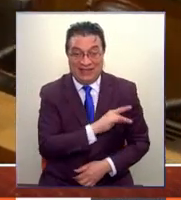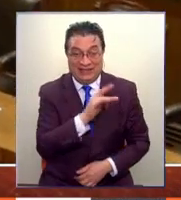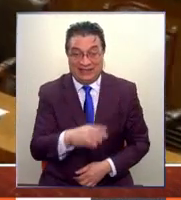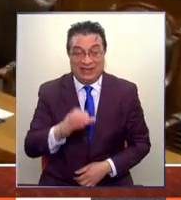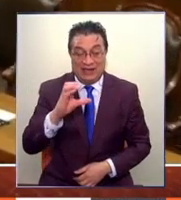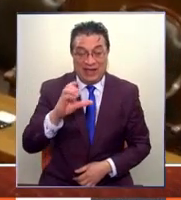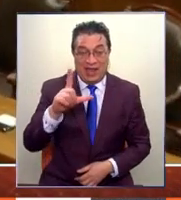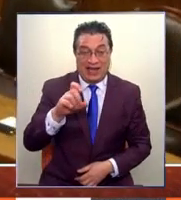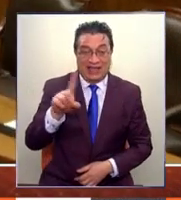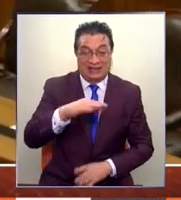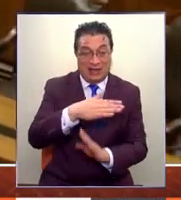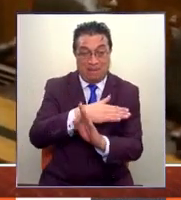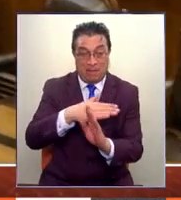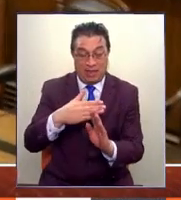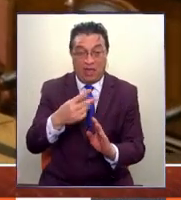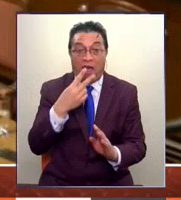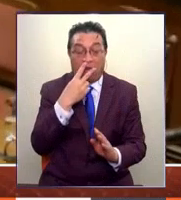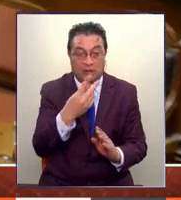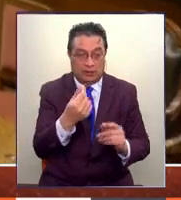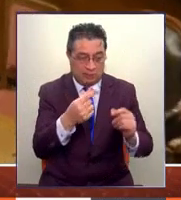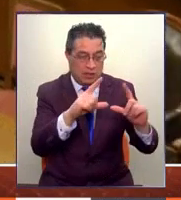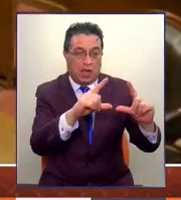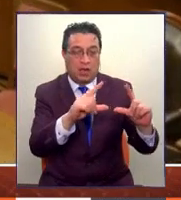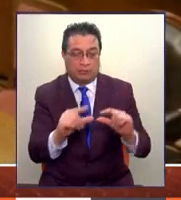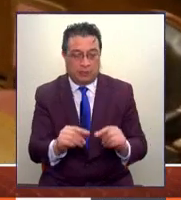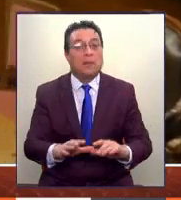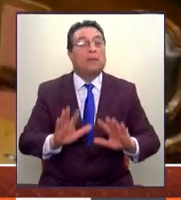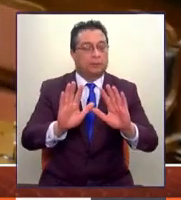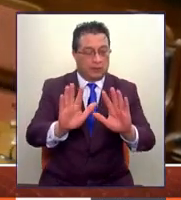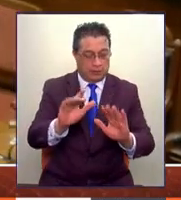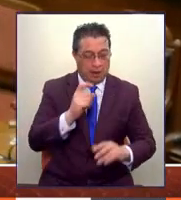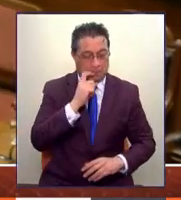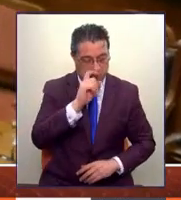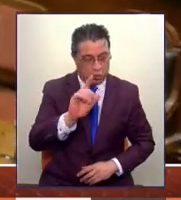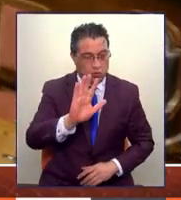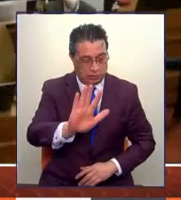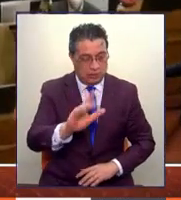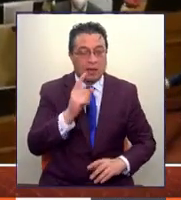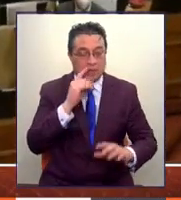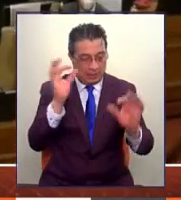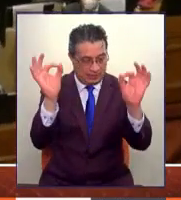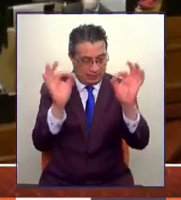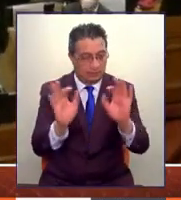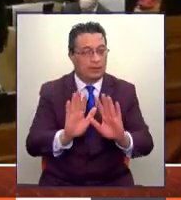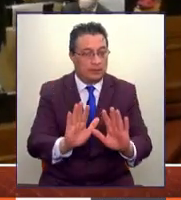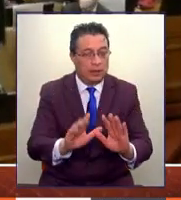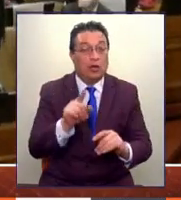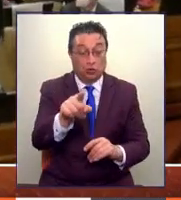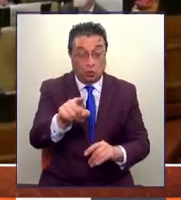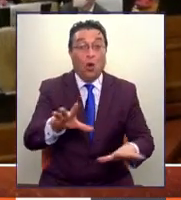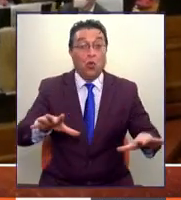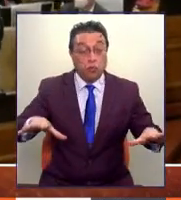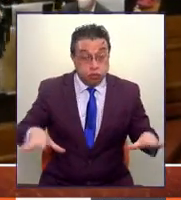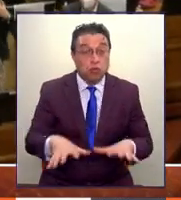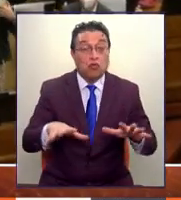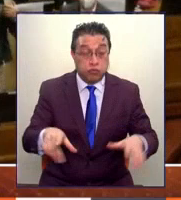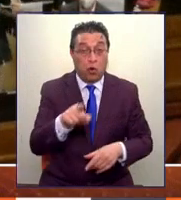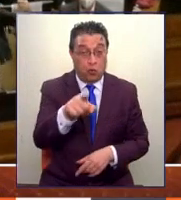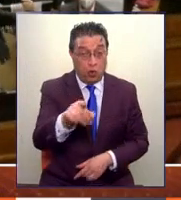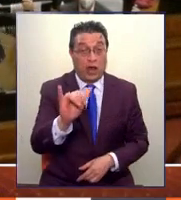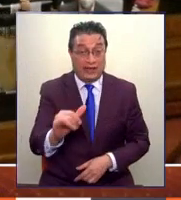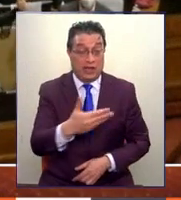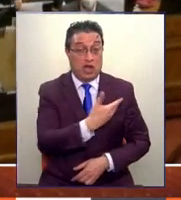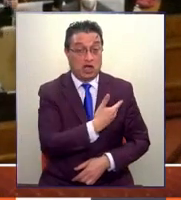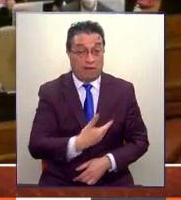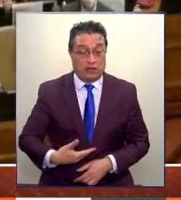media que han visto disminuir sus ingresos. Sí, ya vamos a ir a preguntarle sobre el detalle de eso. Usted se la ha jugado, ministro, de hecho, usted y el gobierno,